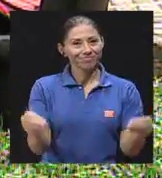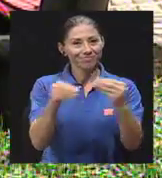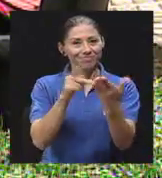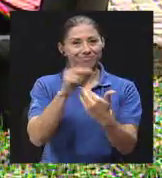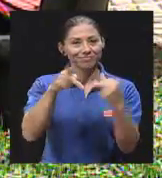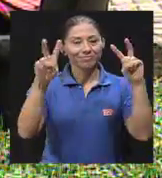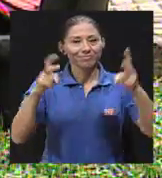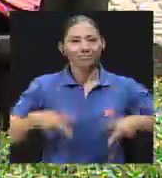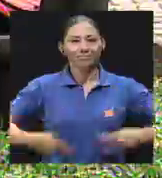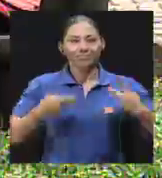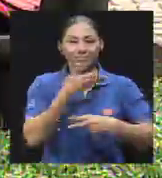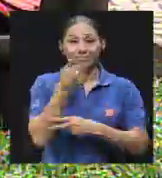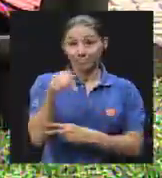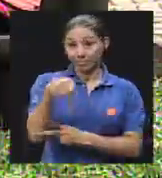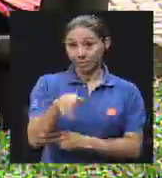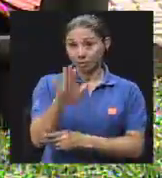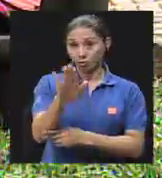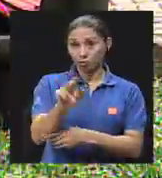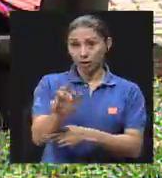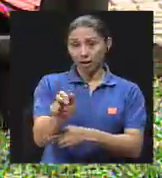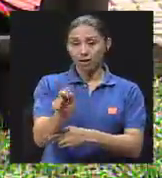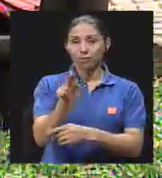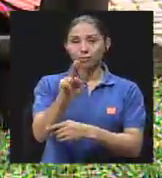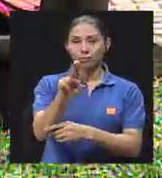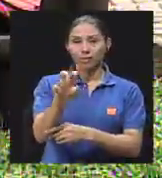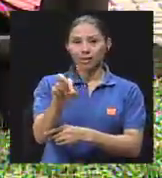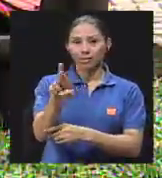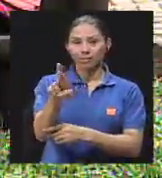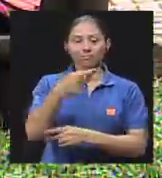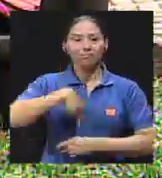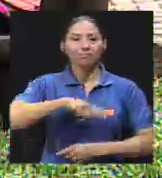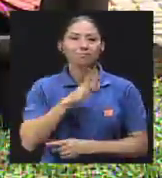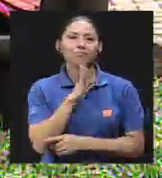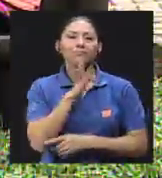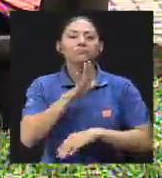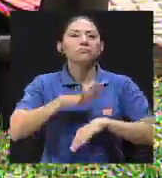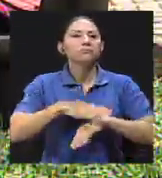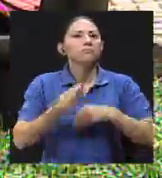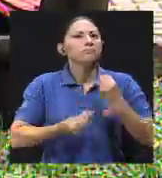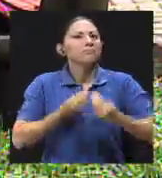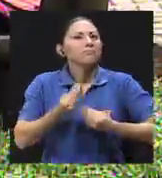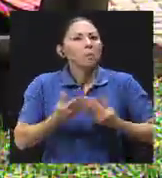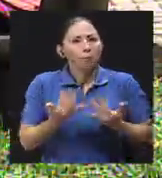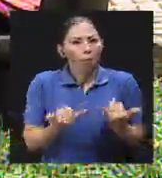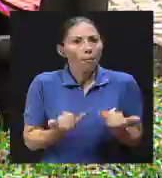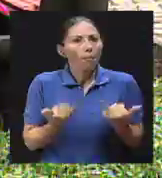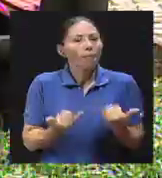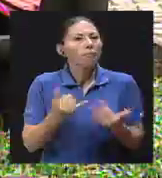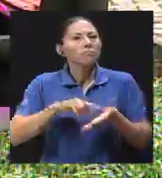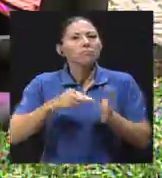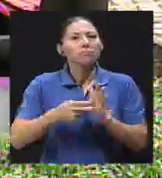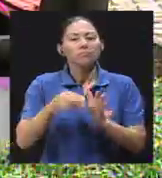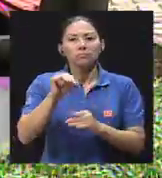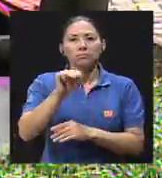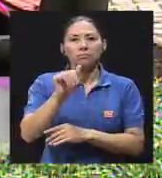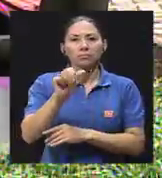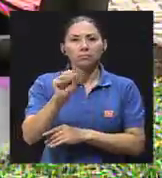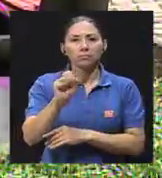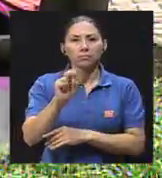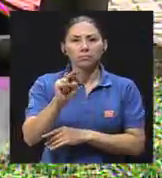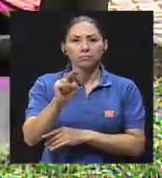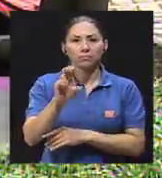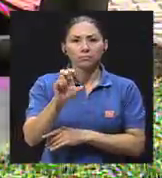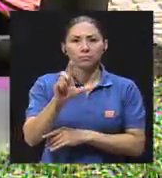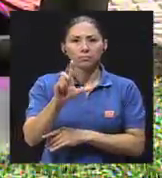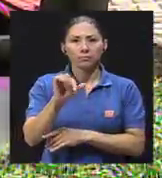Continuamos con más de Vivir Mejor, aquí por su canal UCR. Estamos conversando sobre cómo construir, cómo es hoy en día la masculinidad,